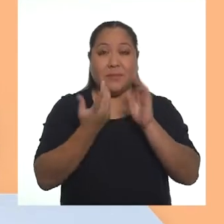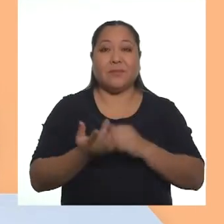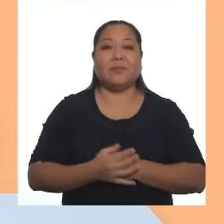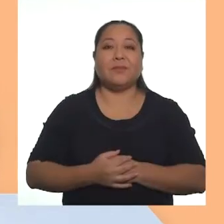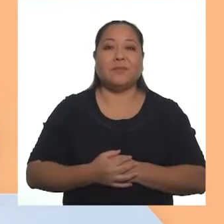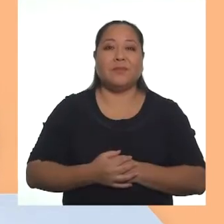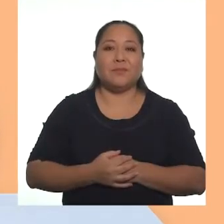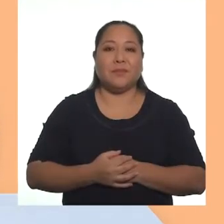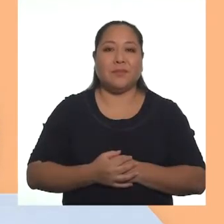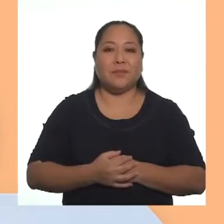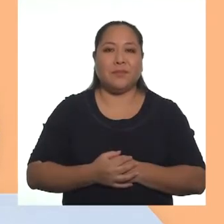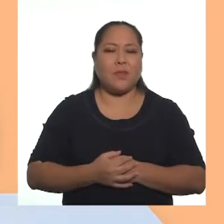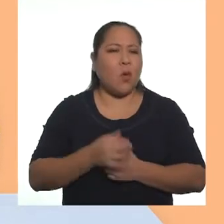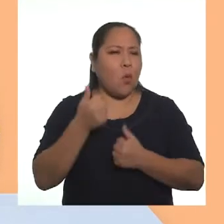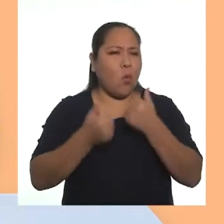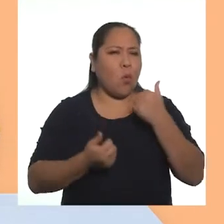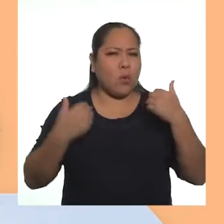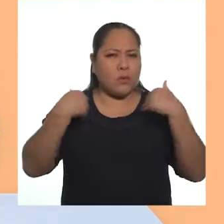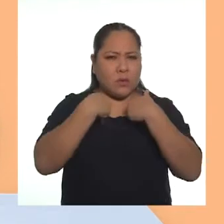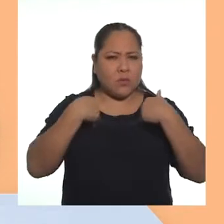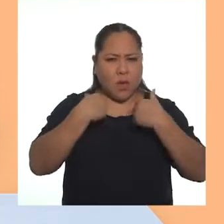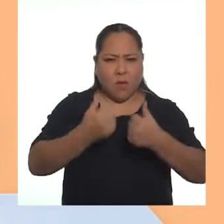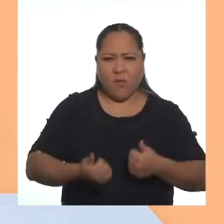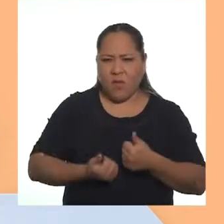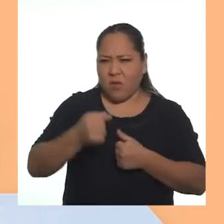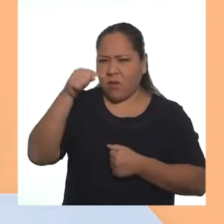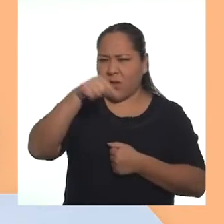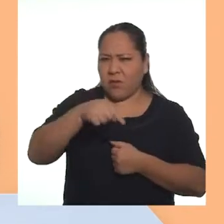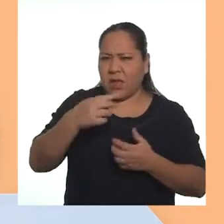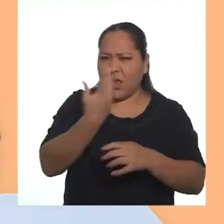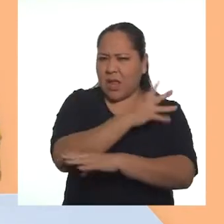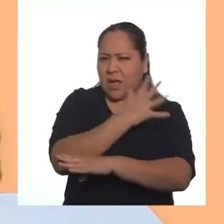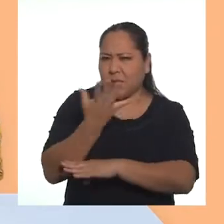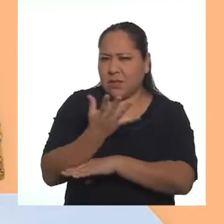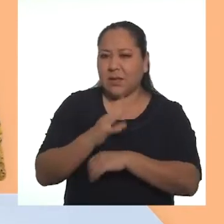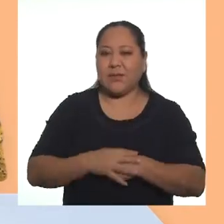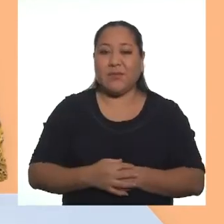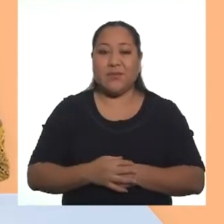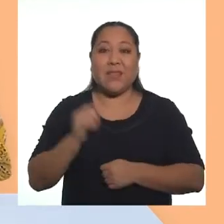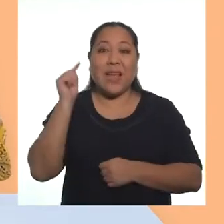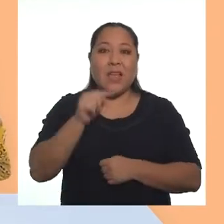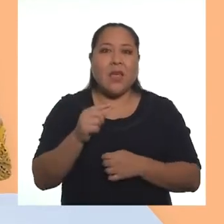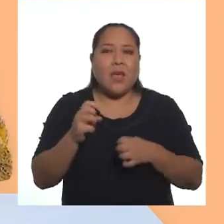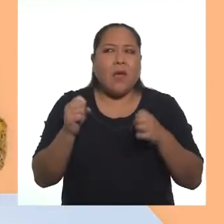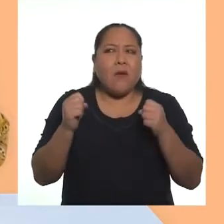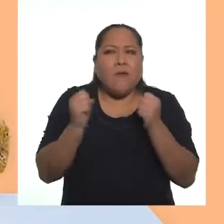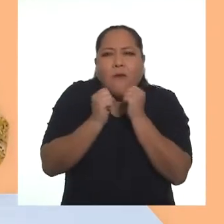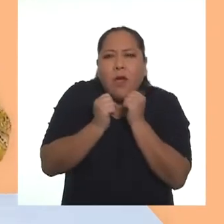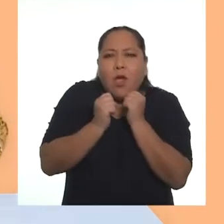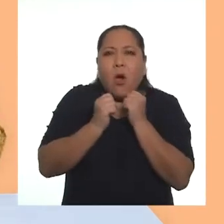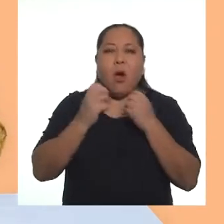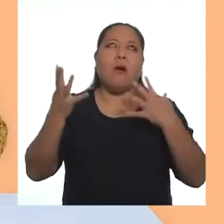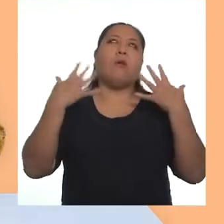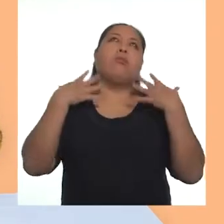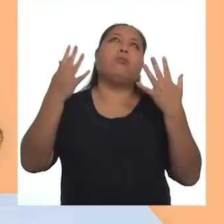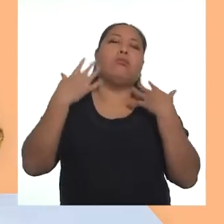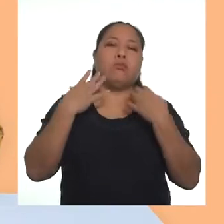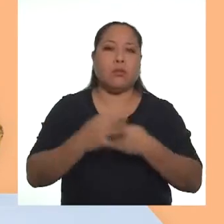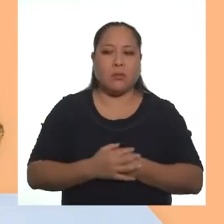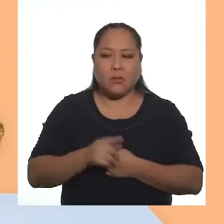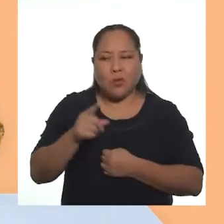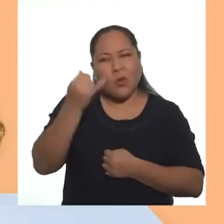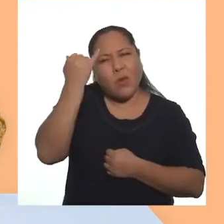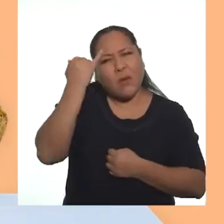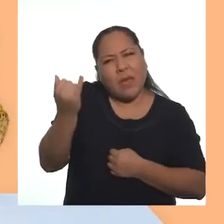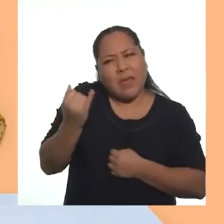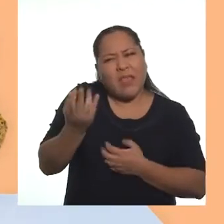que le mostraron anteriormente. ¿Qué animales viven en la región de la selva? ¿Allí hace frío o calor?